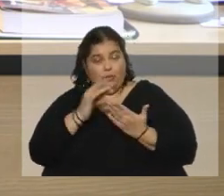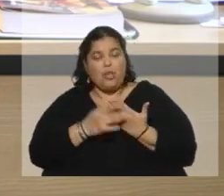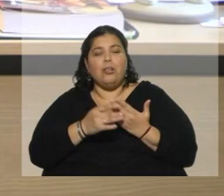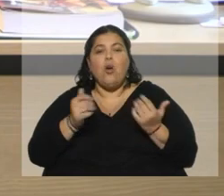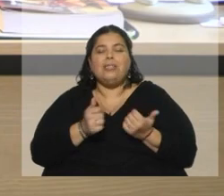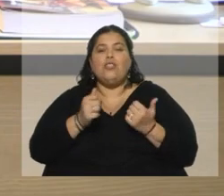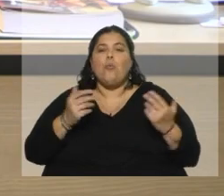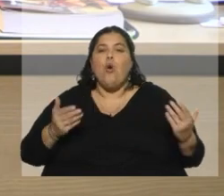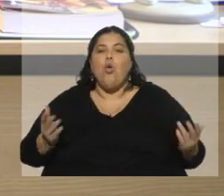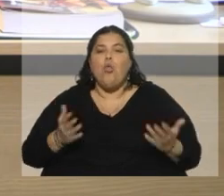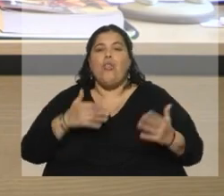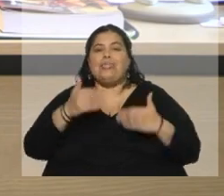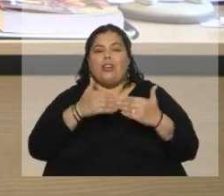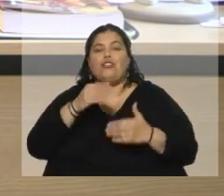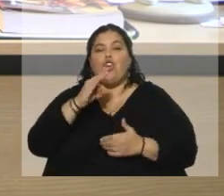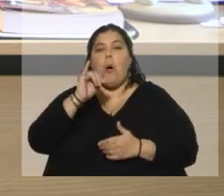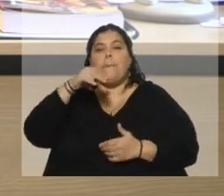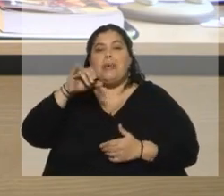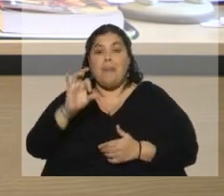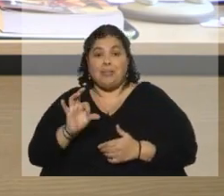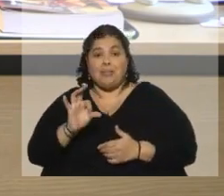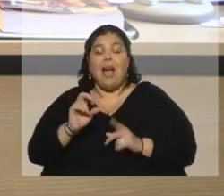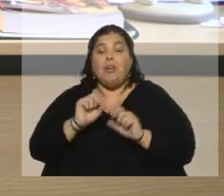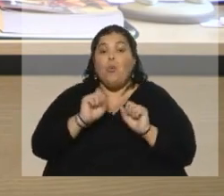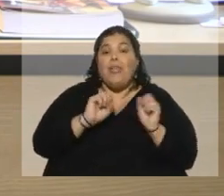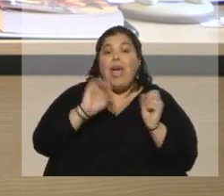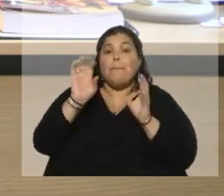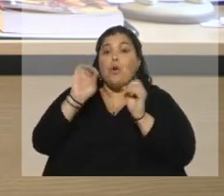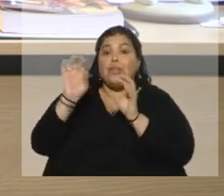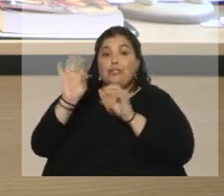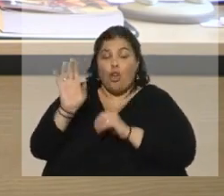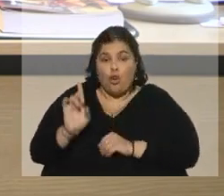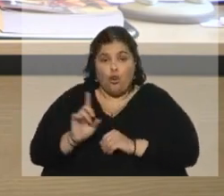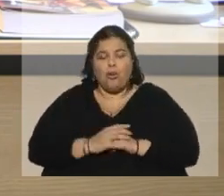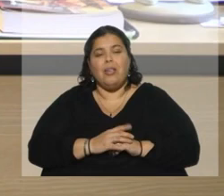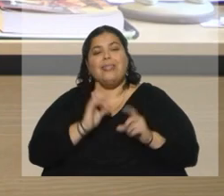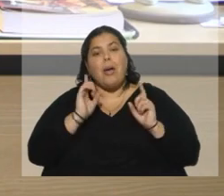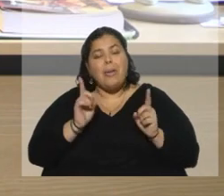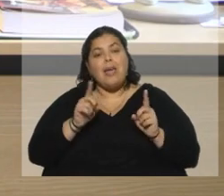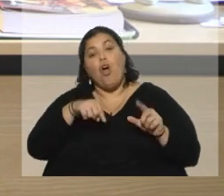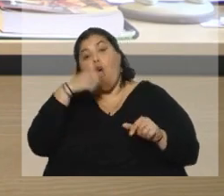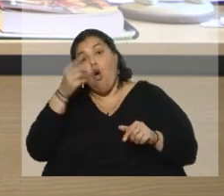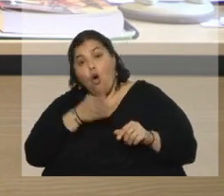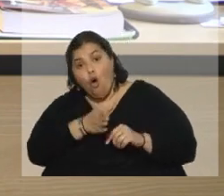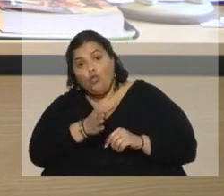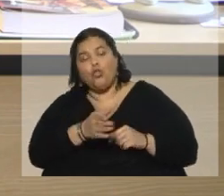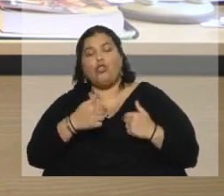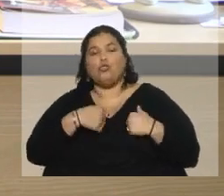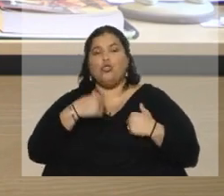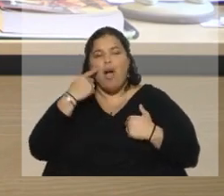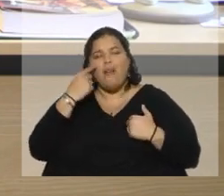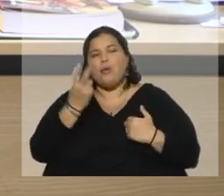de las pymes y su capacidad exportadora y también por otro camino estamos tratando de continuar